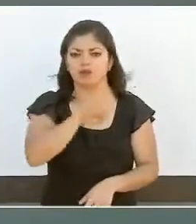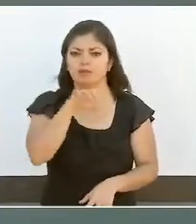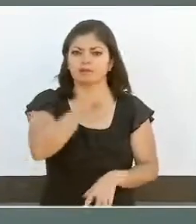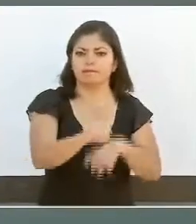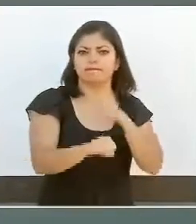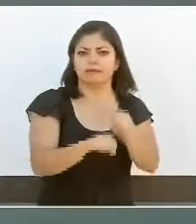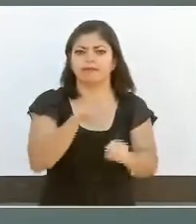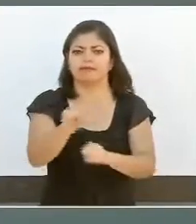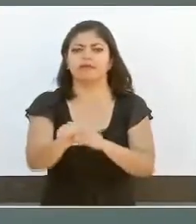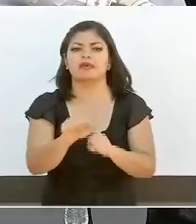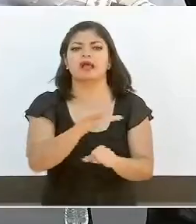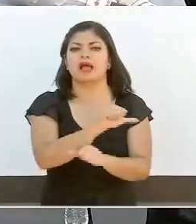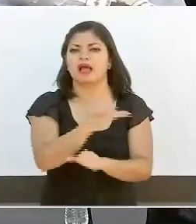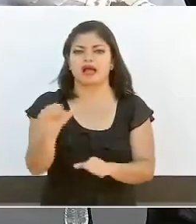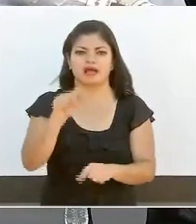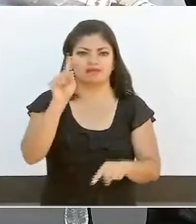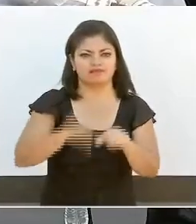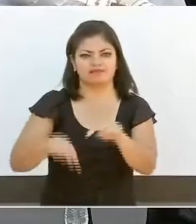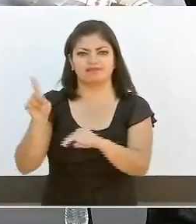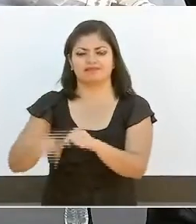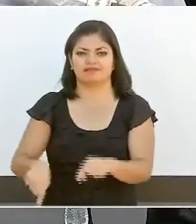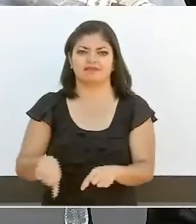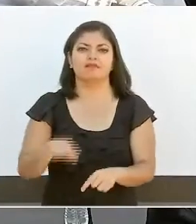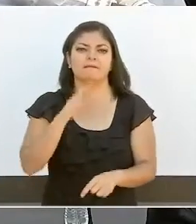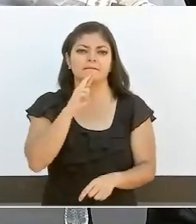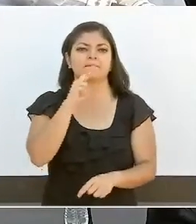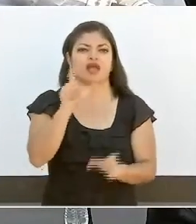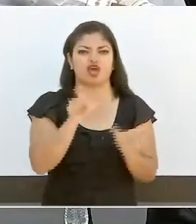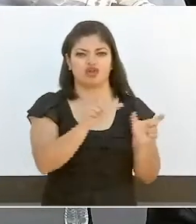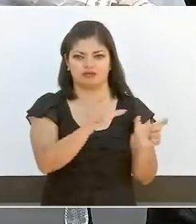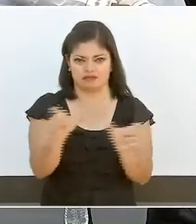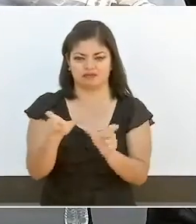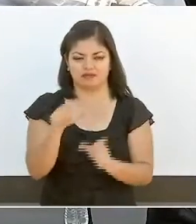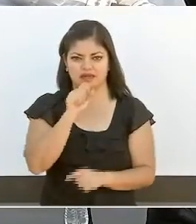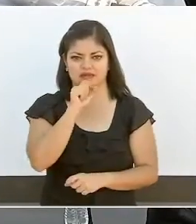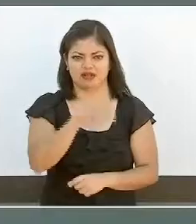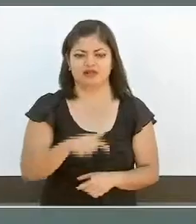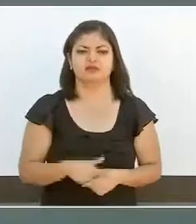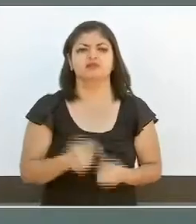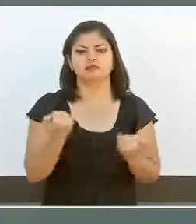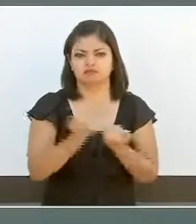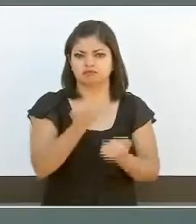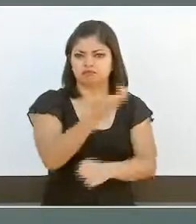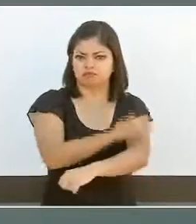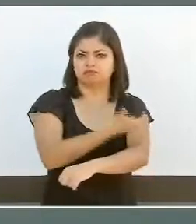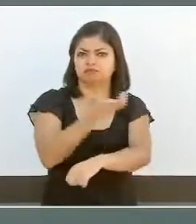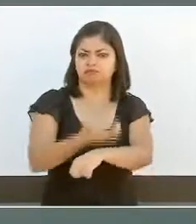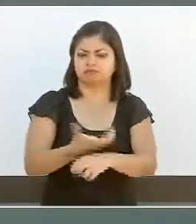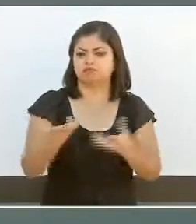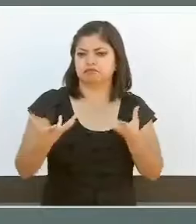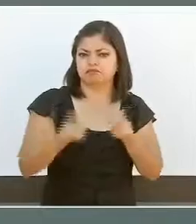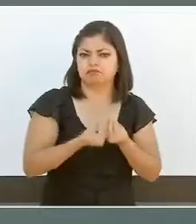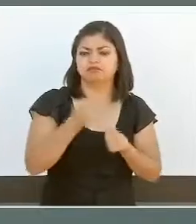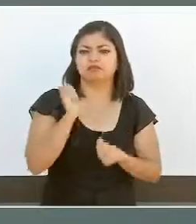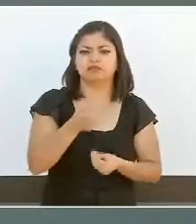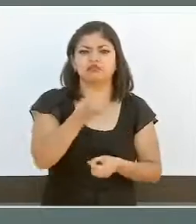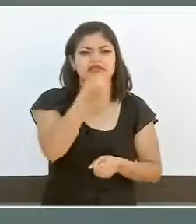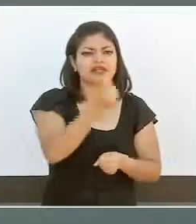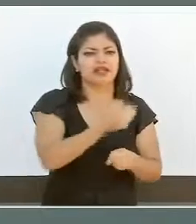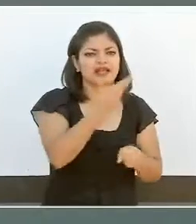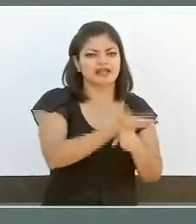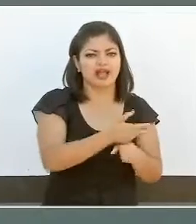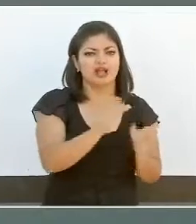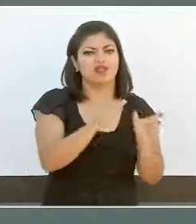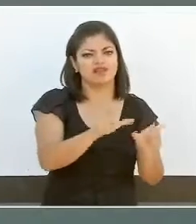seguridad en Jalisco. Nos acompañan los integrantes del Gabinete de Seguridad, el secretario de la